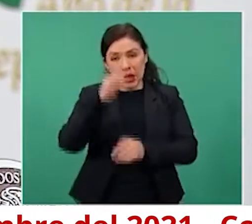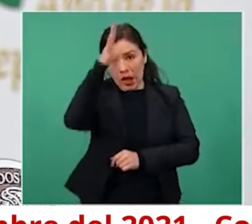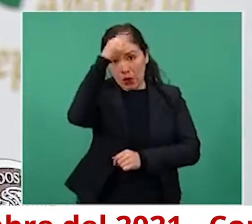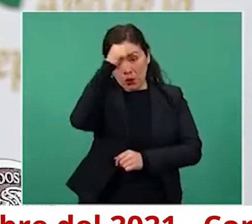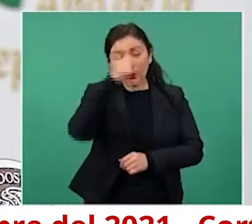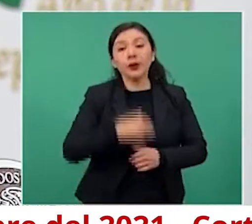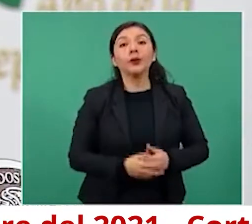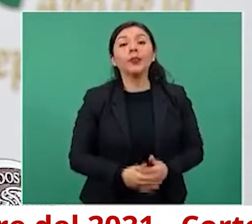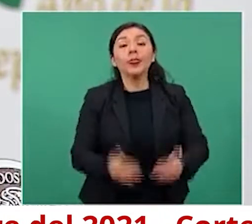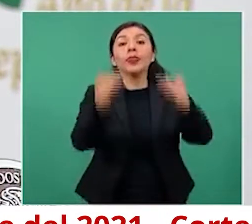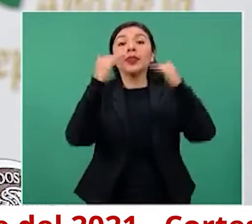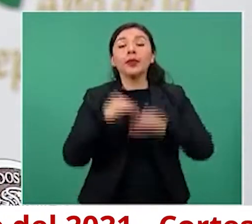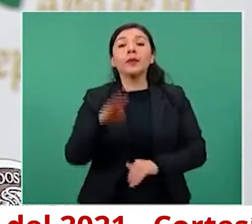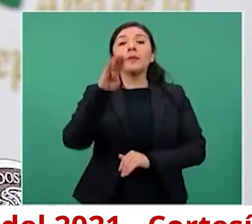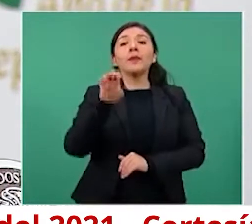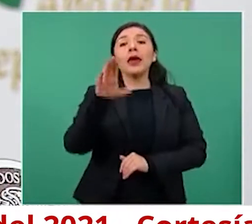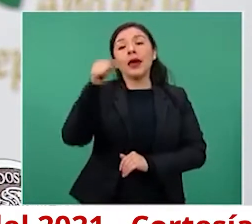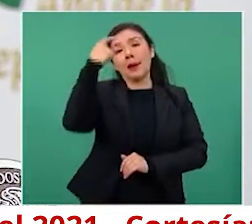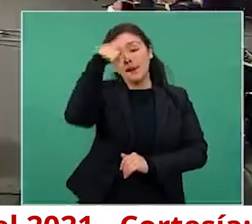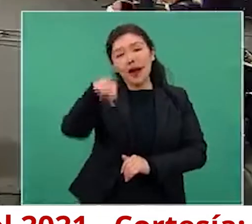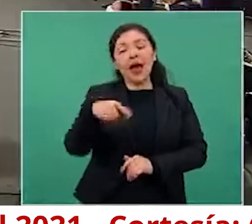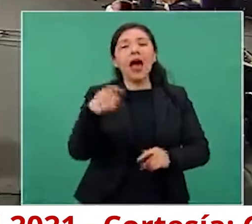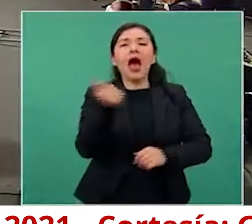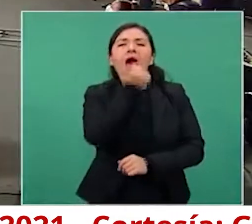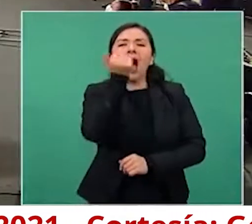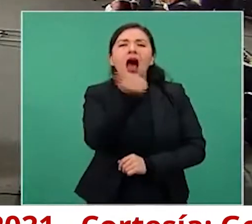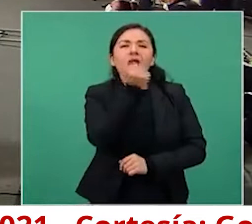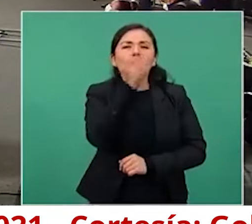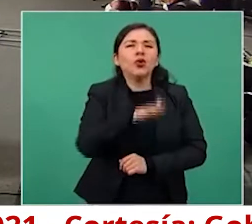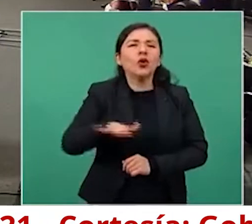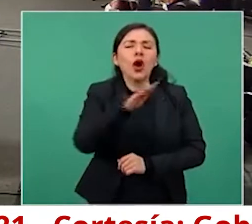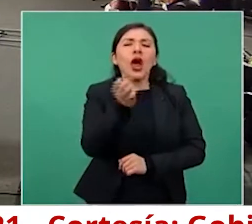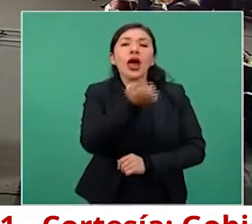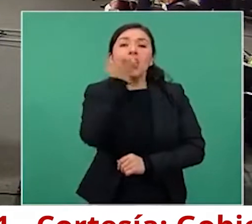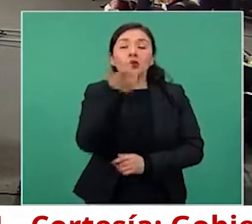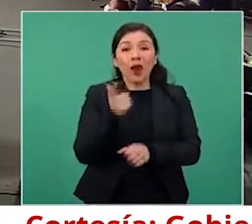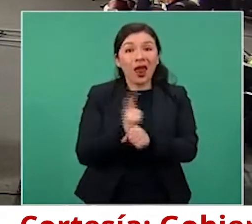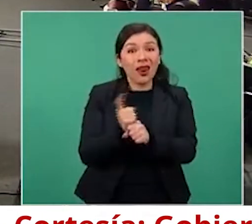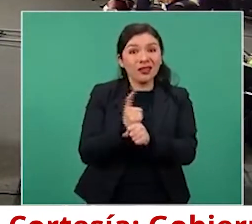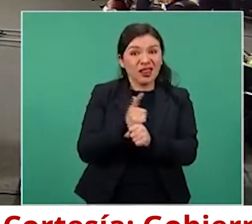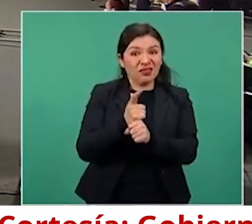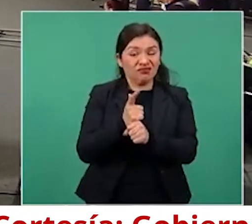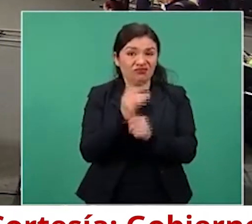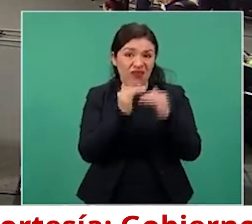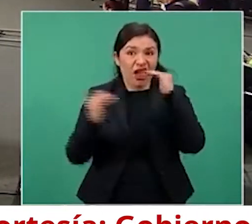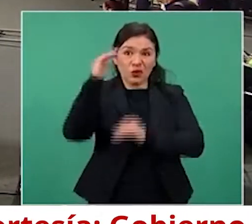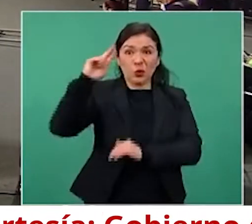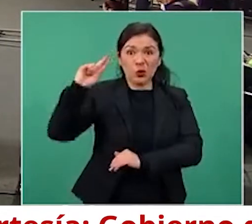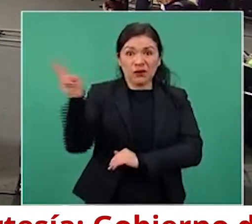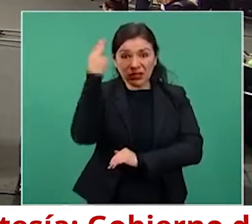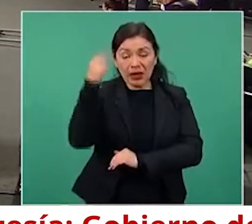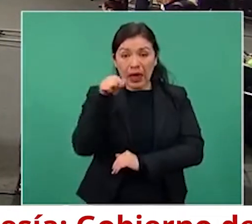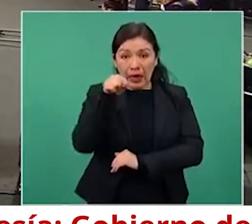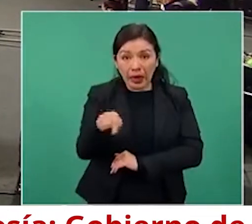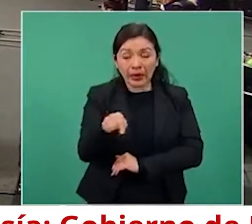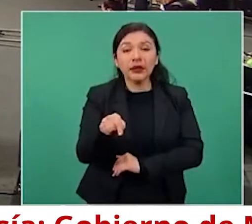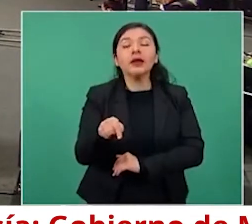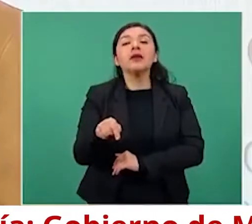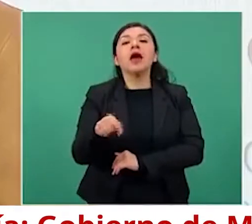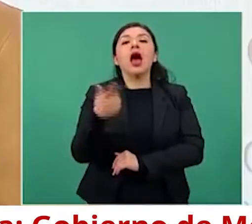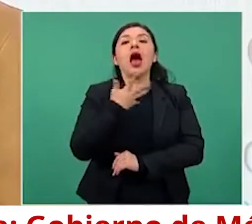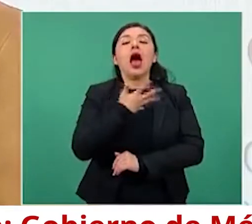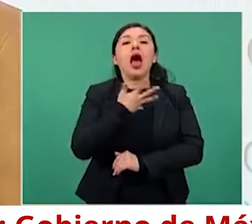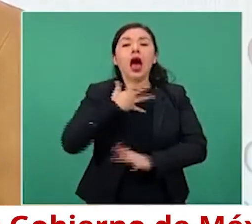Finalmente, nuestra beca para estudiantes del nivel licenciatura tuvo un